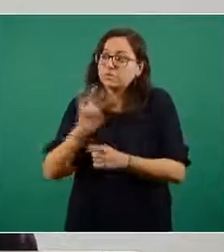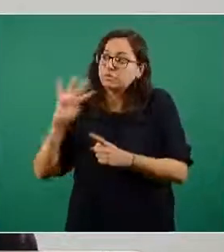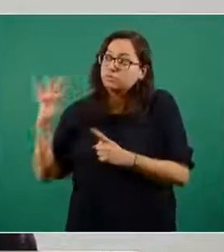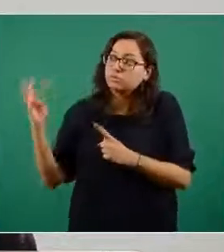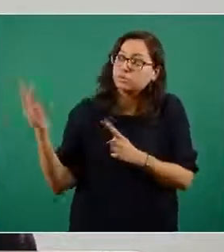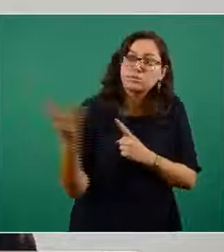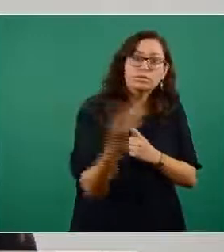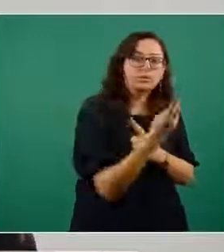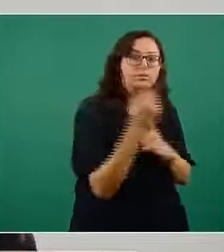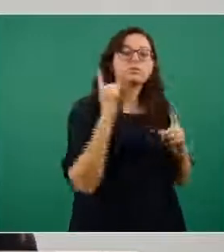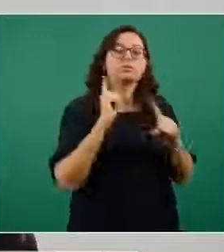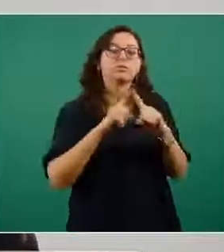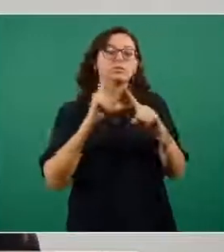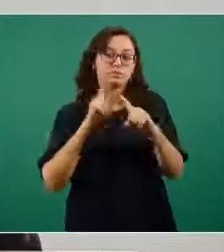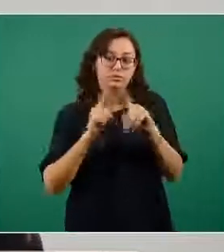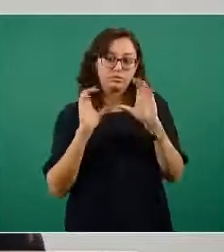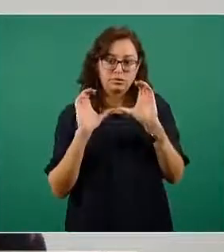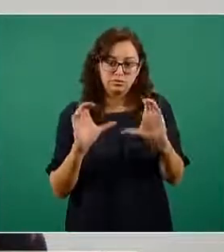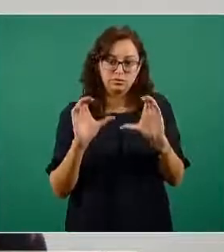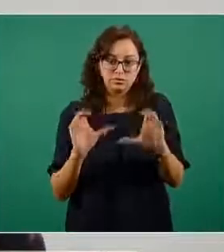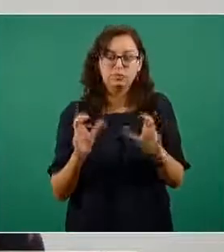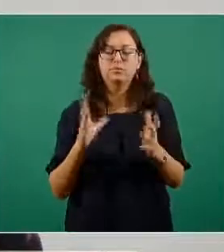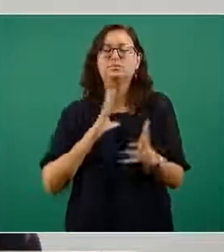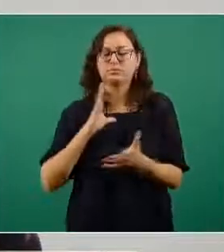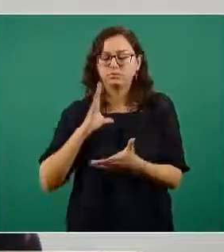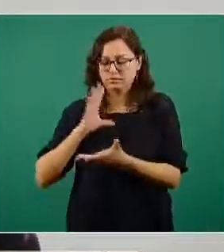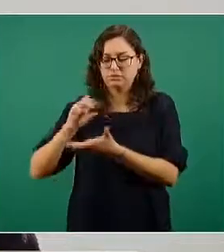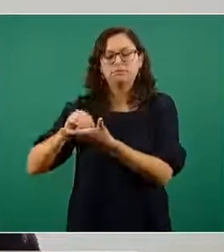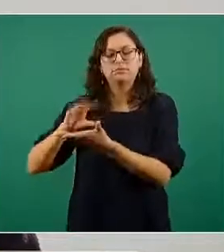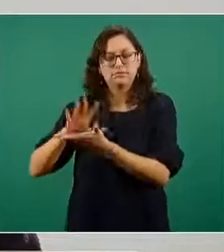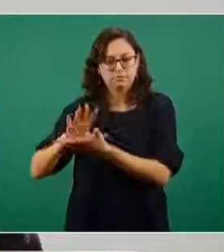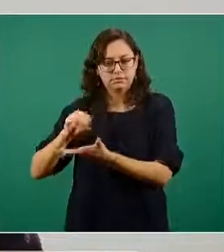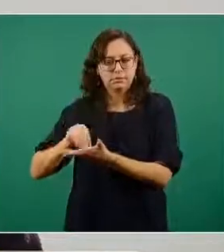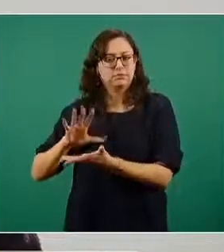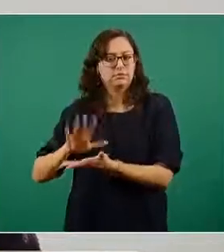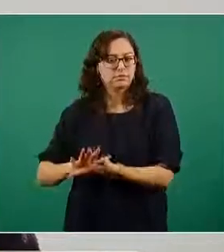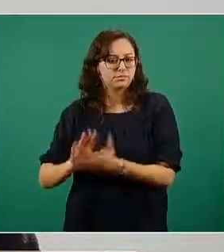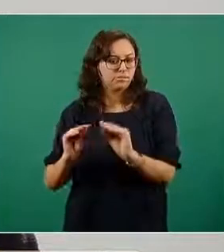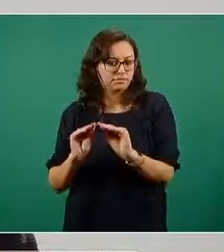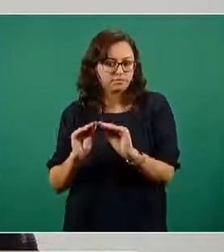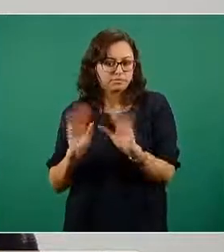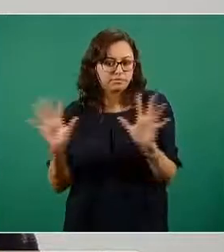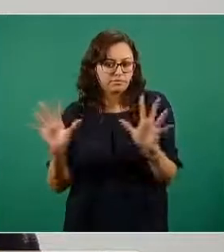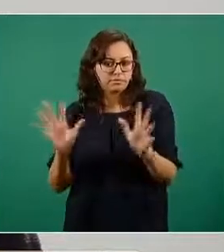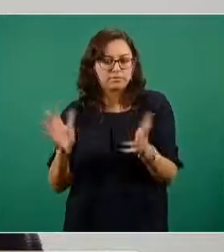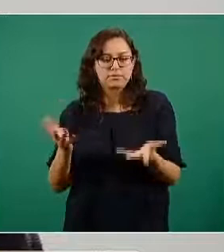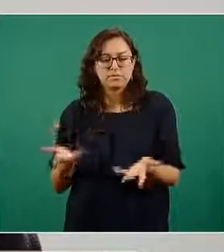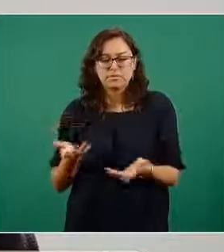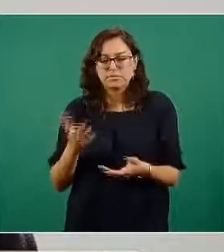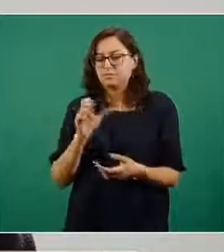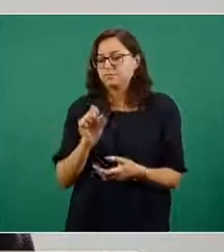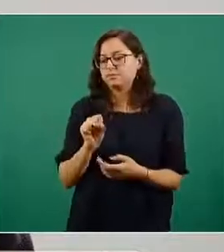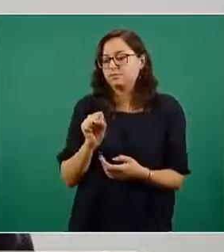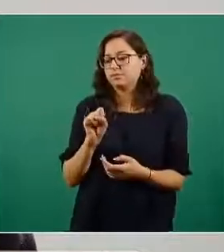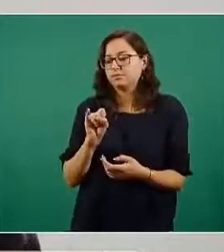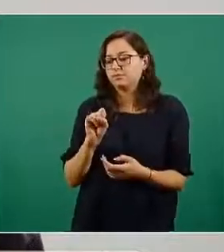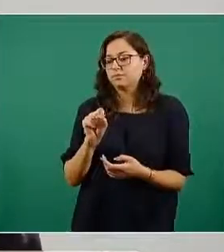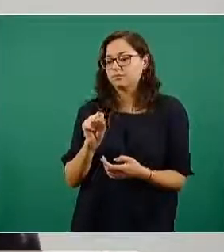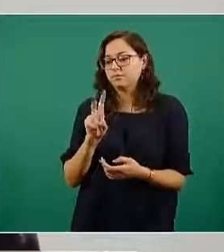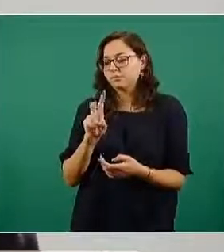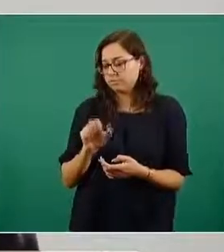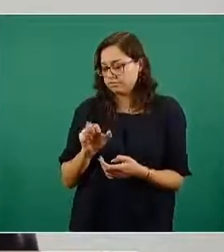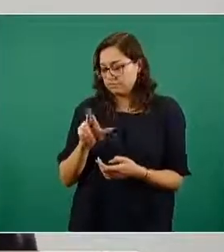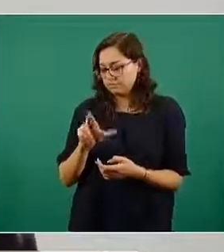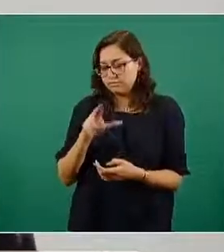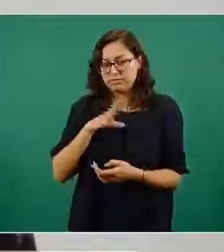si se tienen estos registros es parte de la plataforma CISBER y entonces le pediría